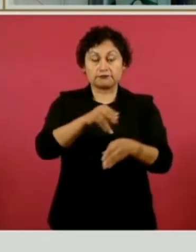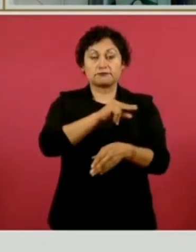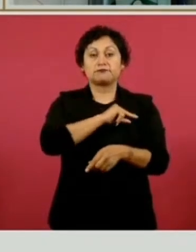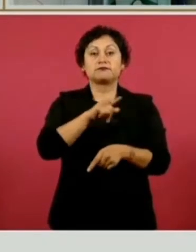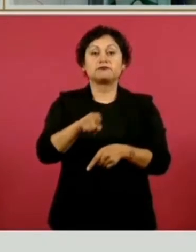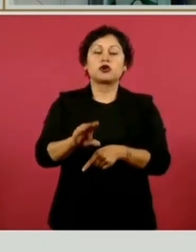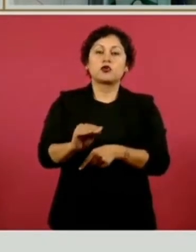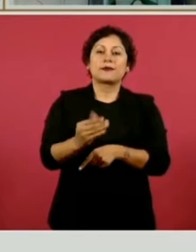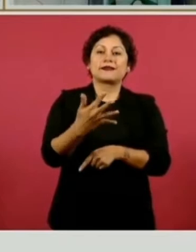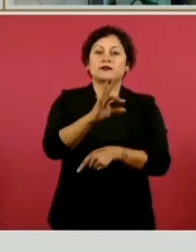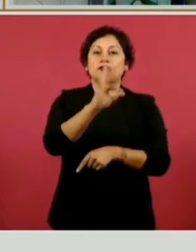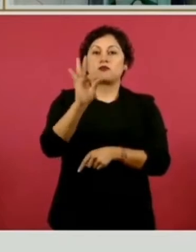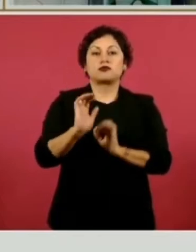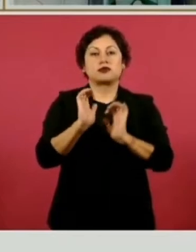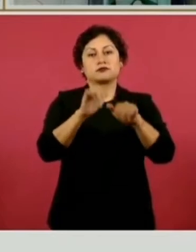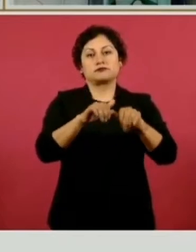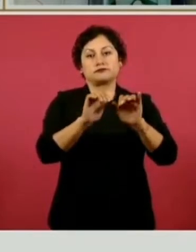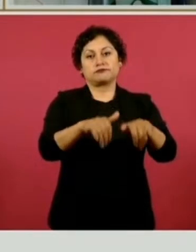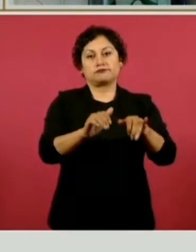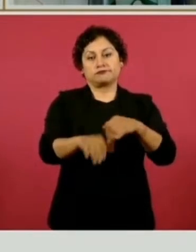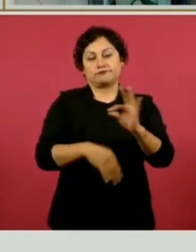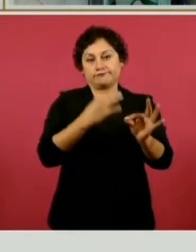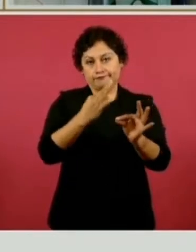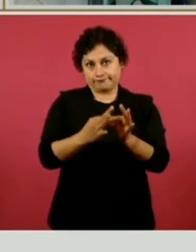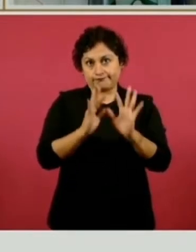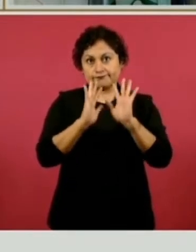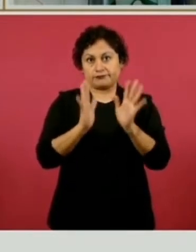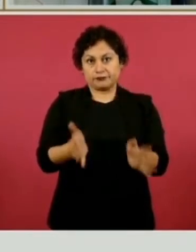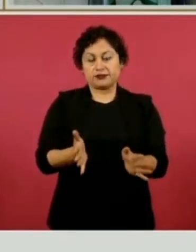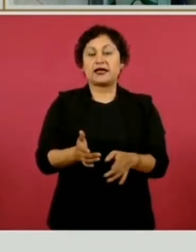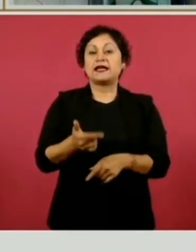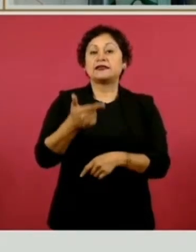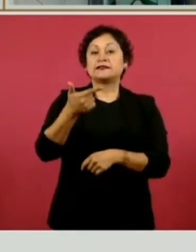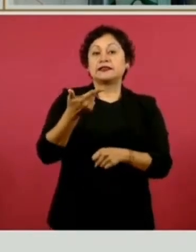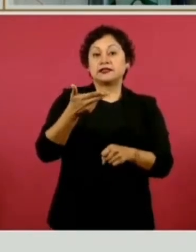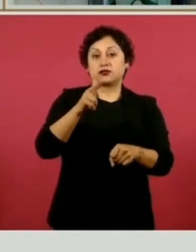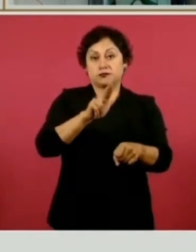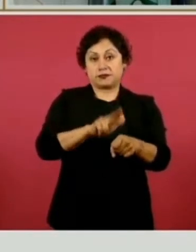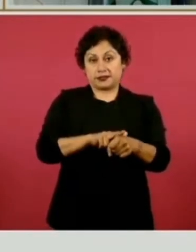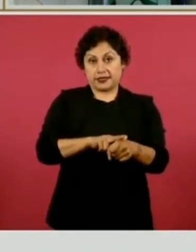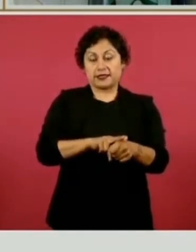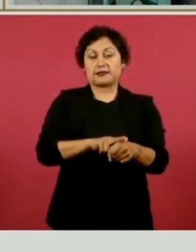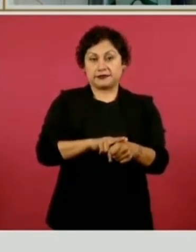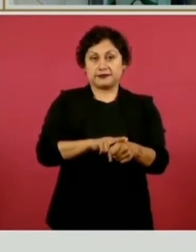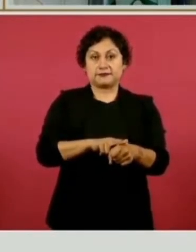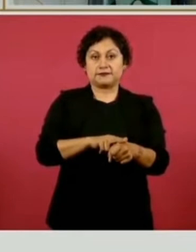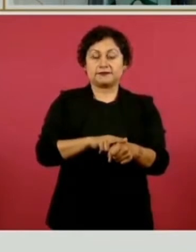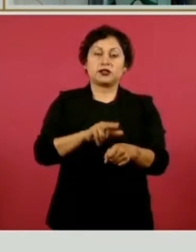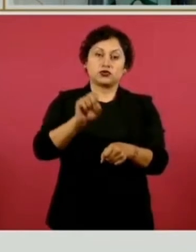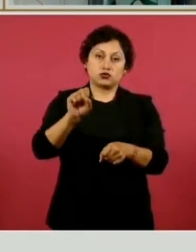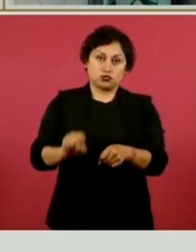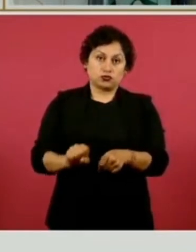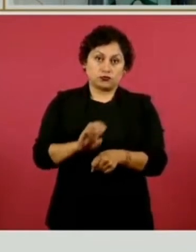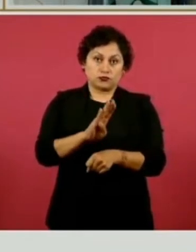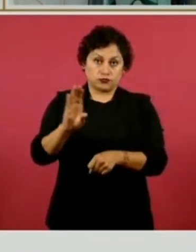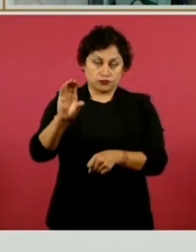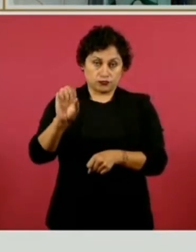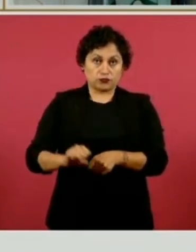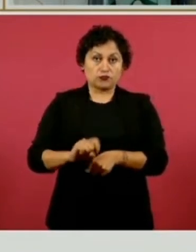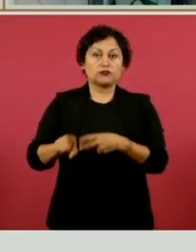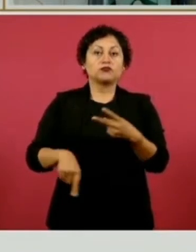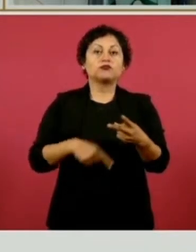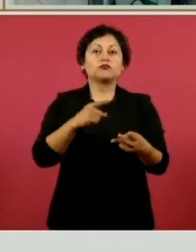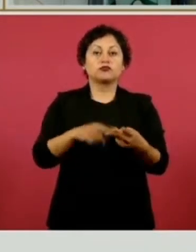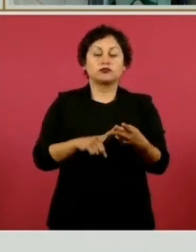ciento de avance para la contratación en los siete hospitales Simpsi Bienestar de Baja Sur, además del 96 por ciento en